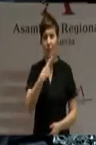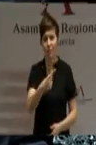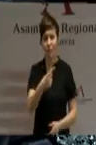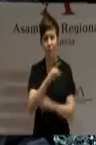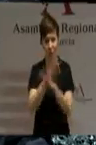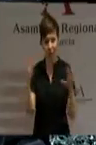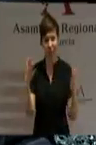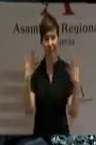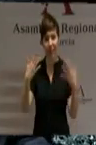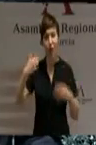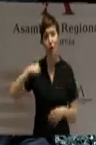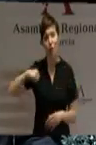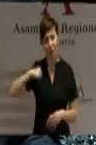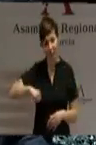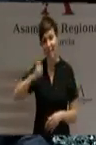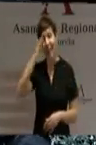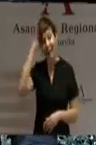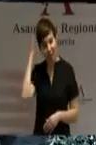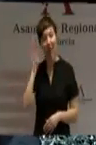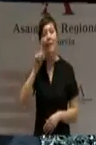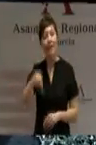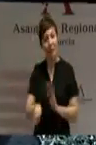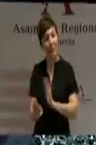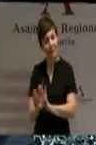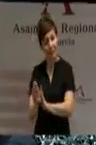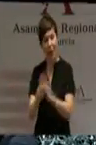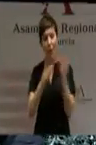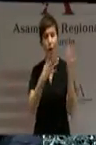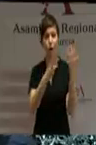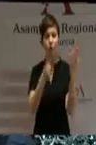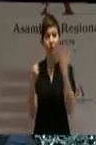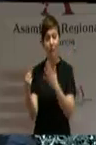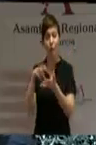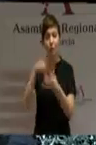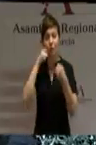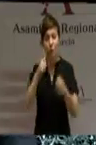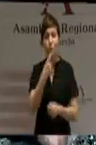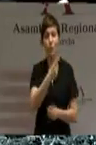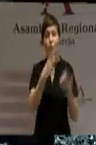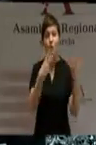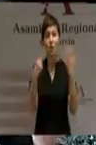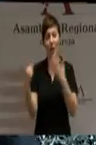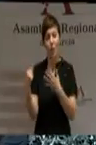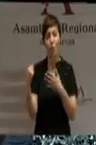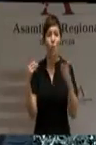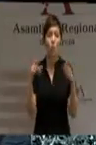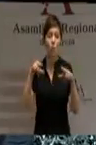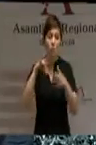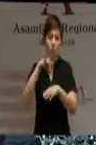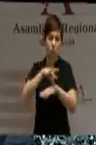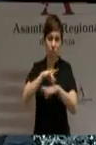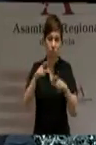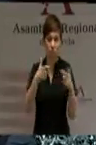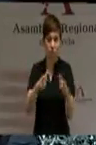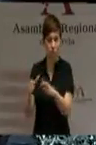hospitales, también el Rosel, 81 centros de salud, 181 consultorios, 20.000 profesionales de la sanidad